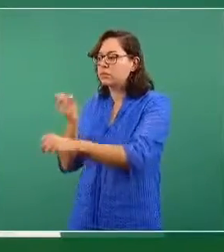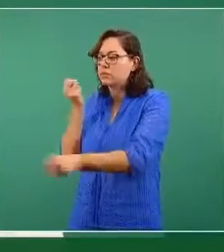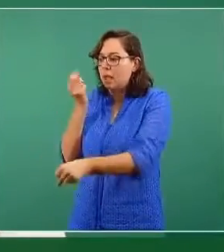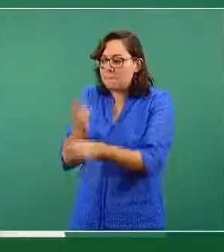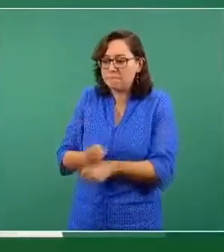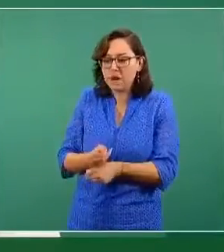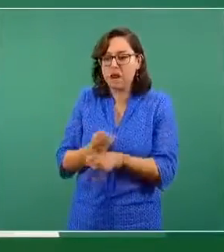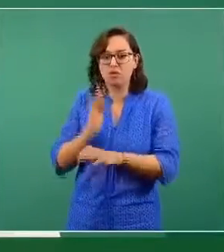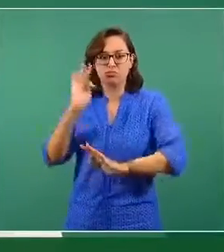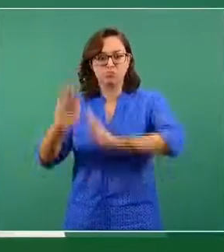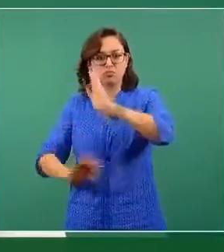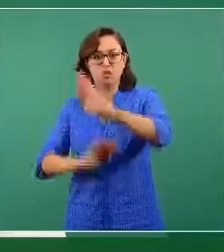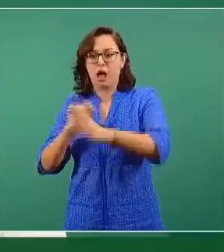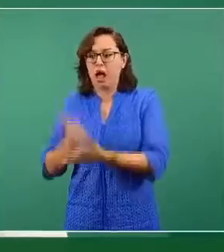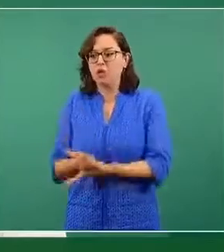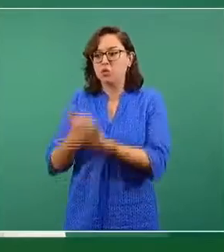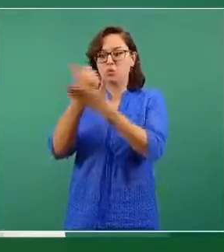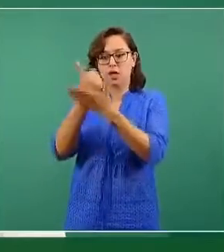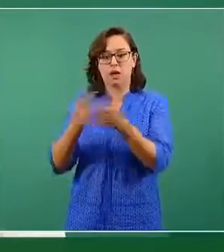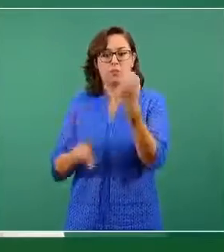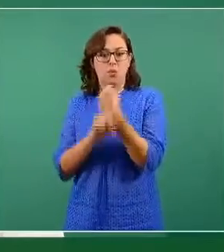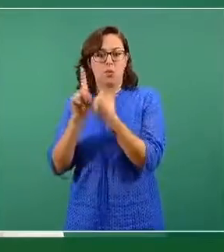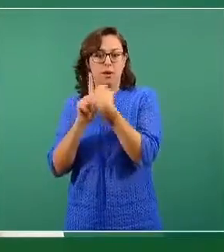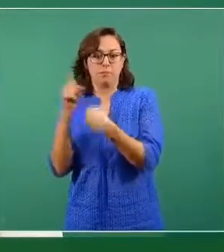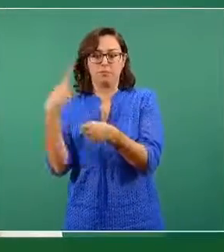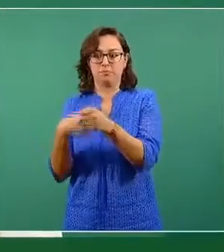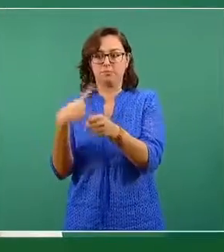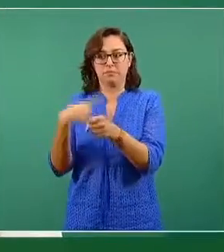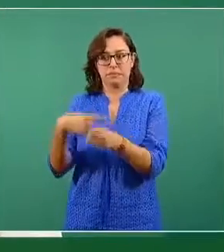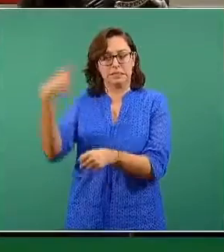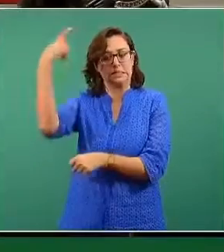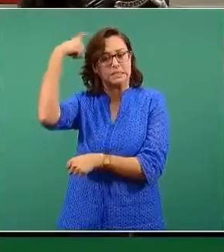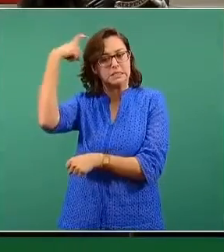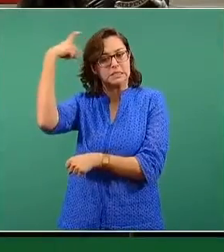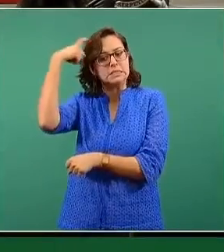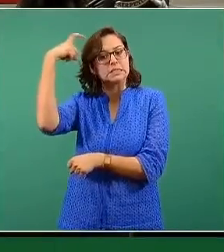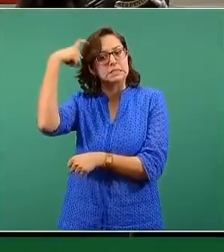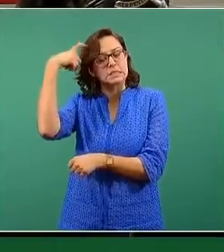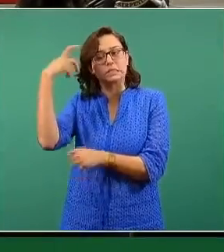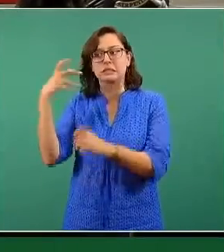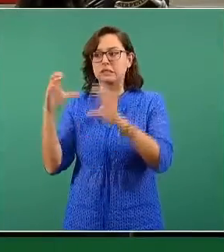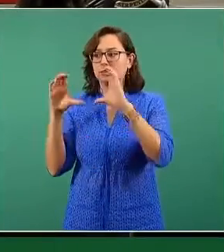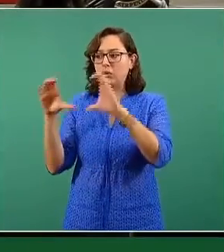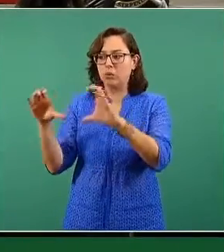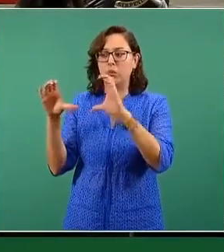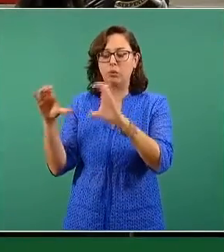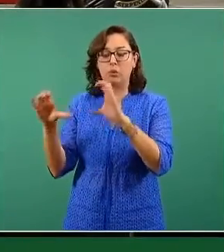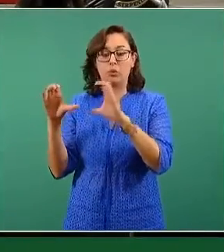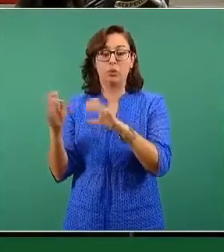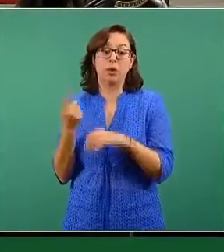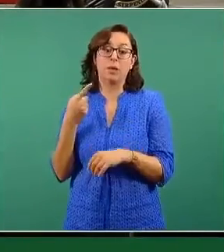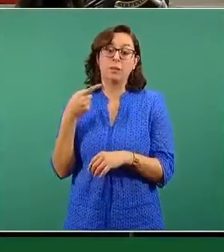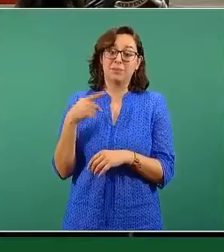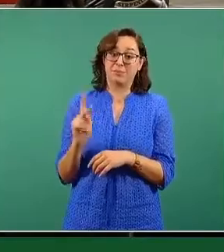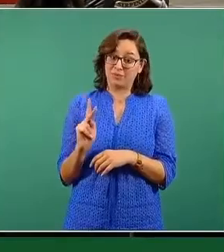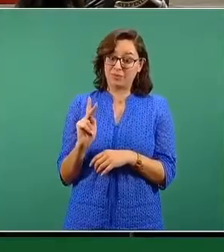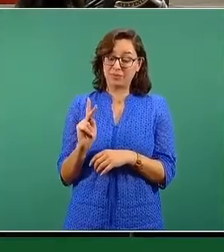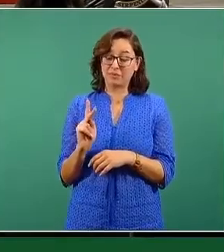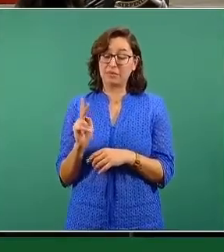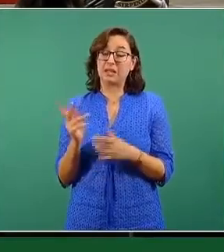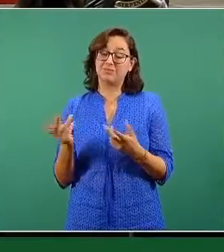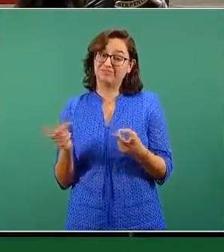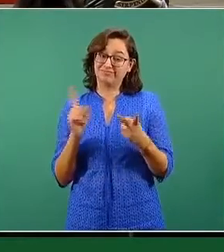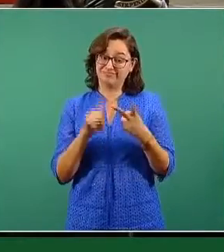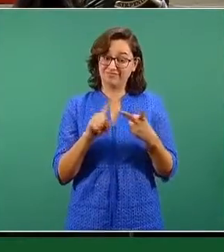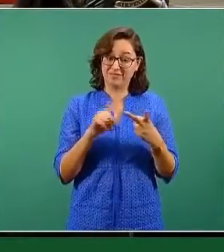tratar y mitigar los efectos en la salud mental de la epidemia de COVID. Pero la precisión es sobre la obesidad.